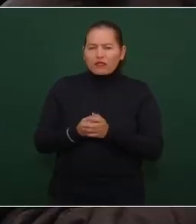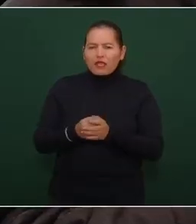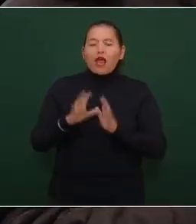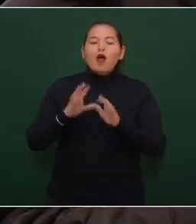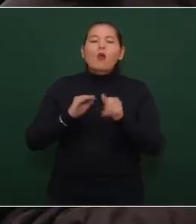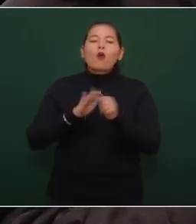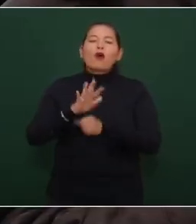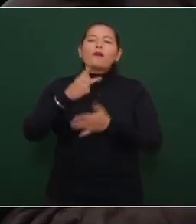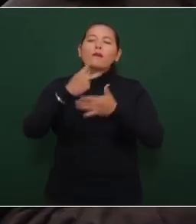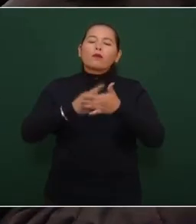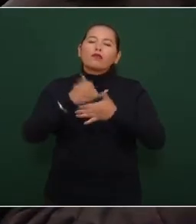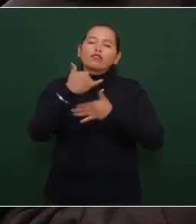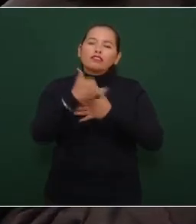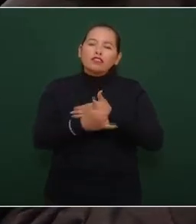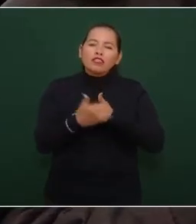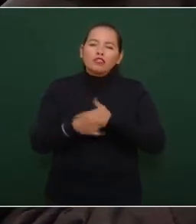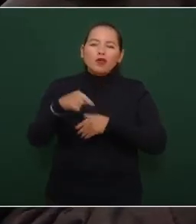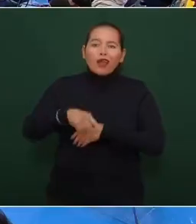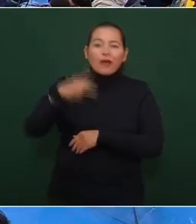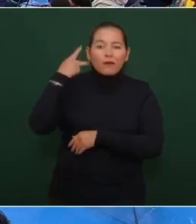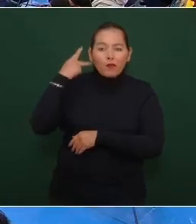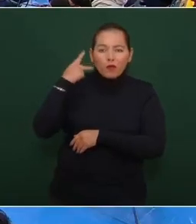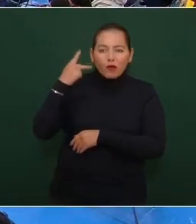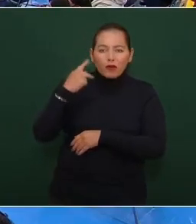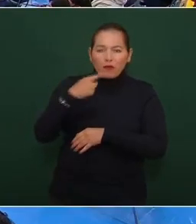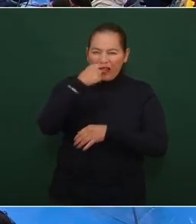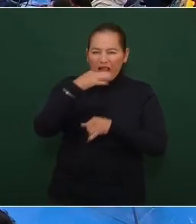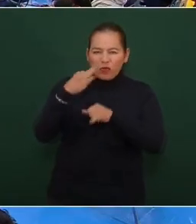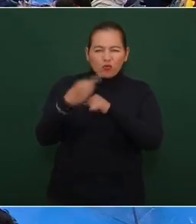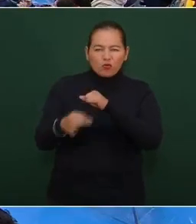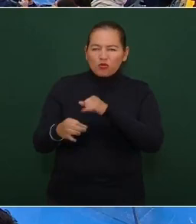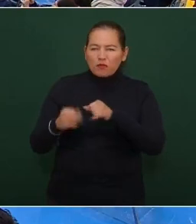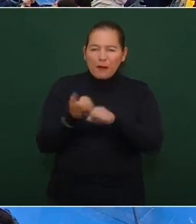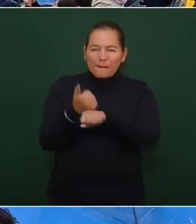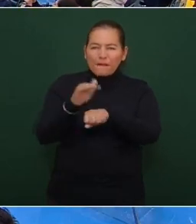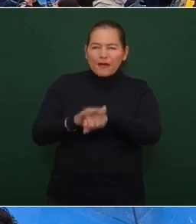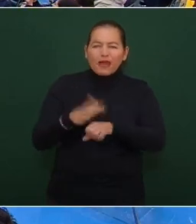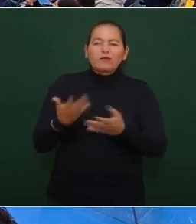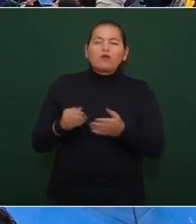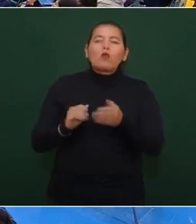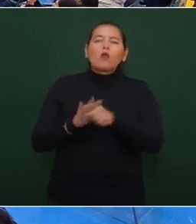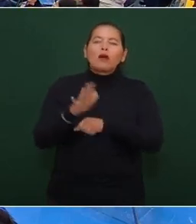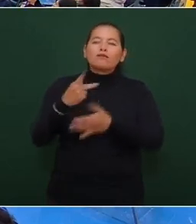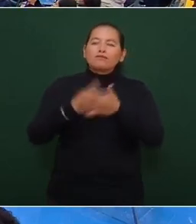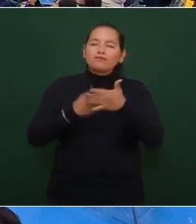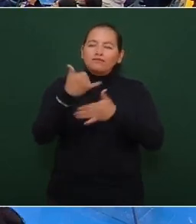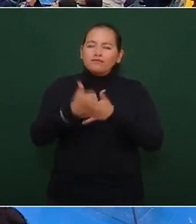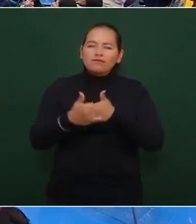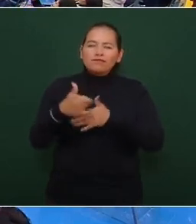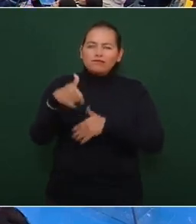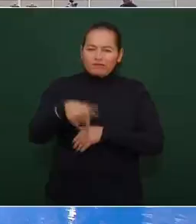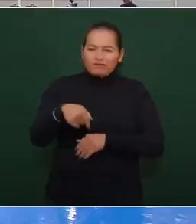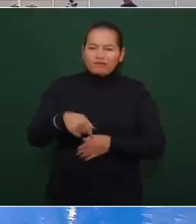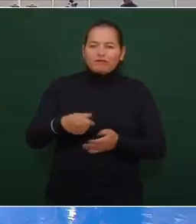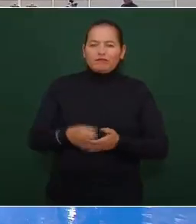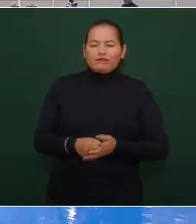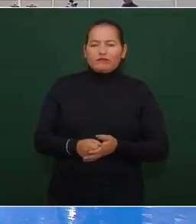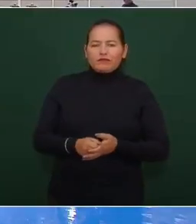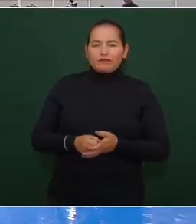Puebla para lo que reza de su administración si bueno en el caso de